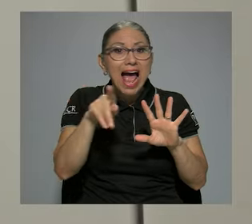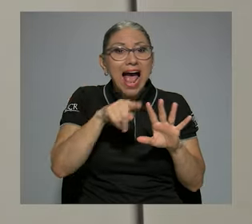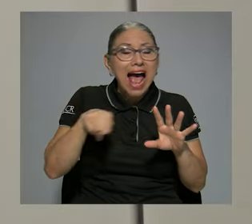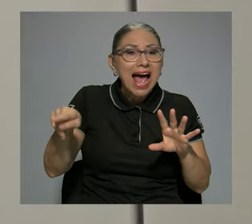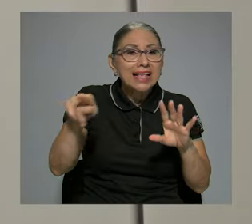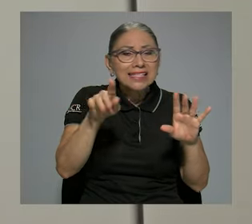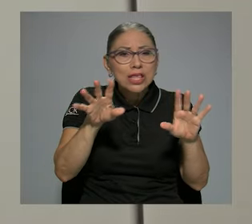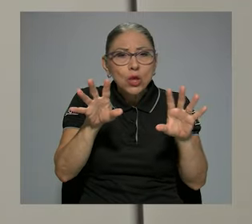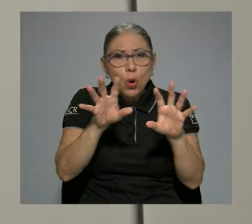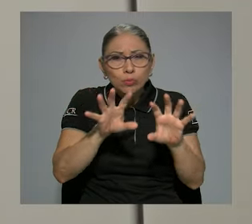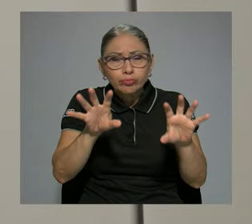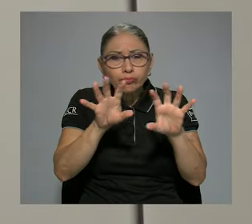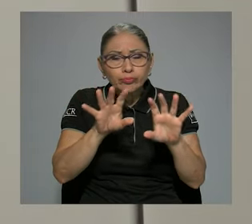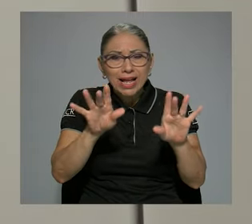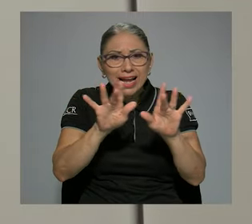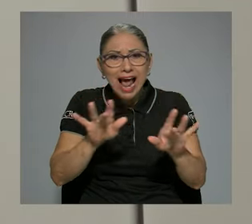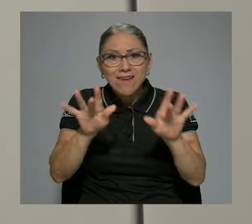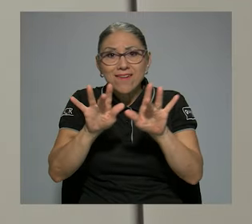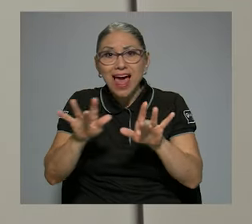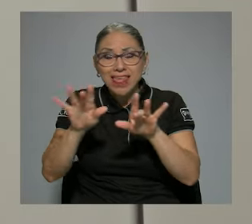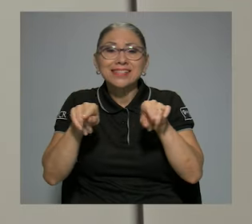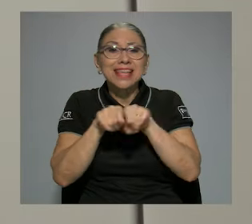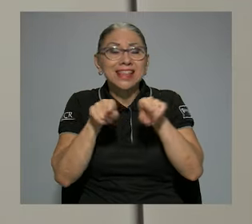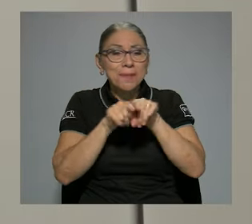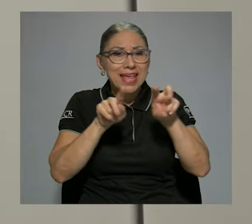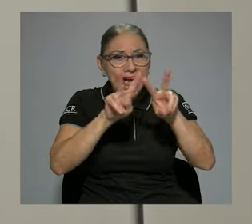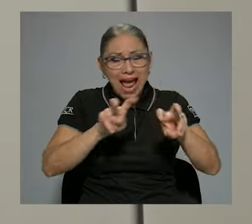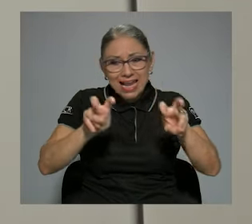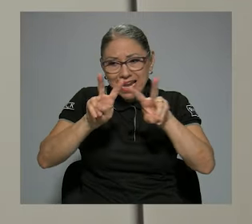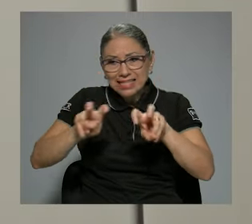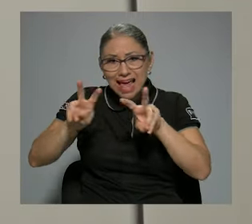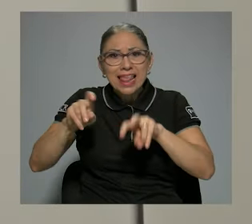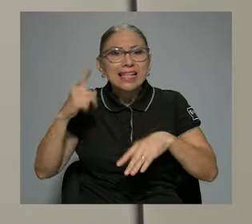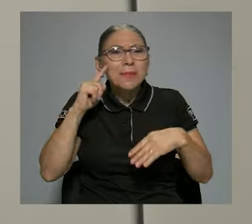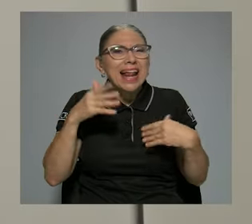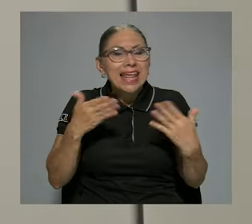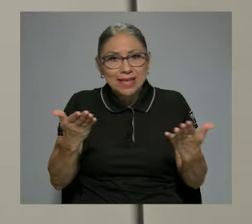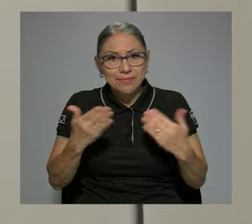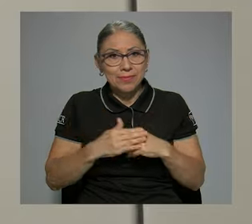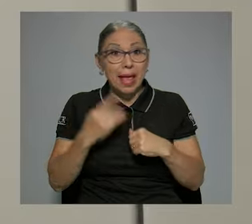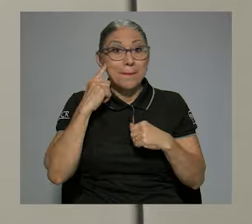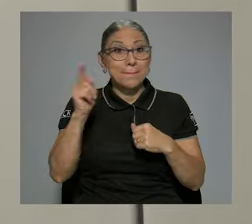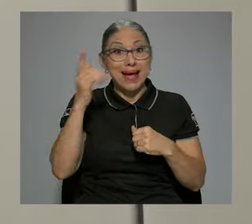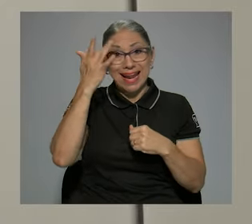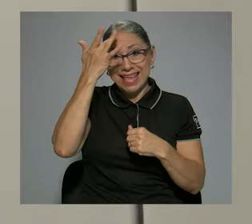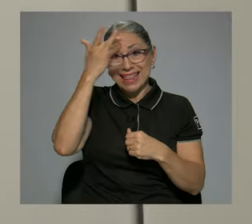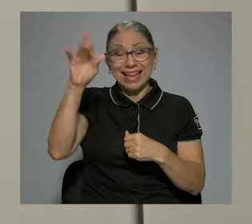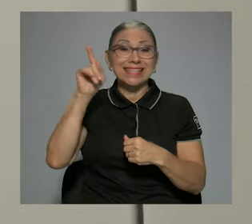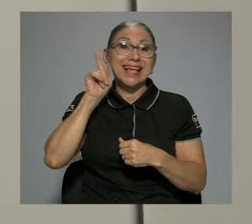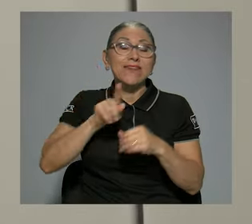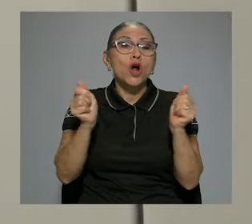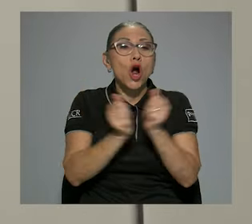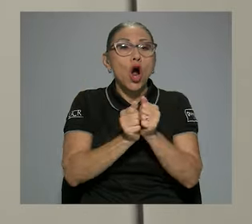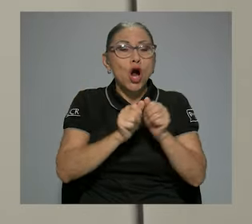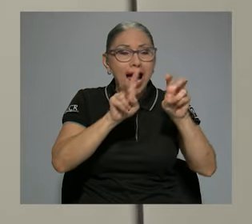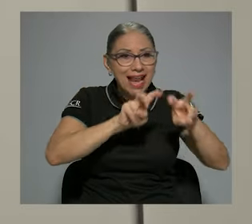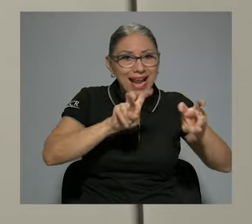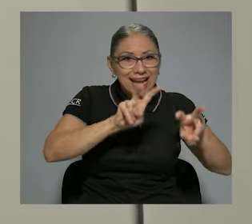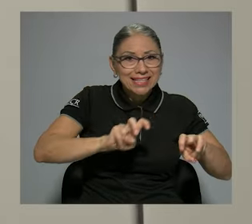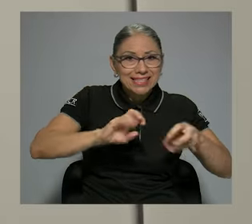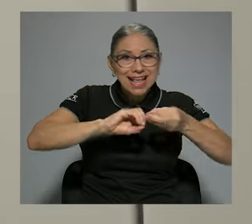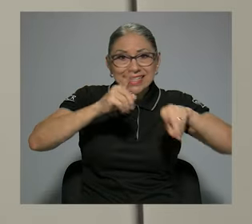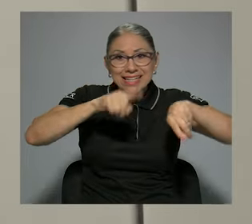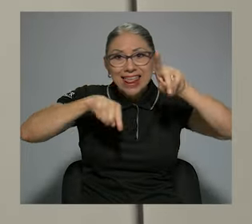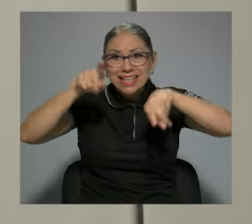analizadas para poder hacer que la inteligencia artificial, través de análisis